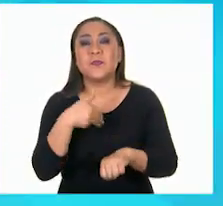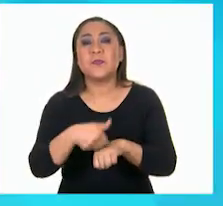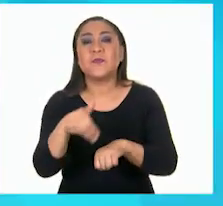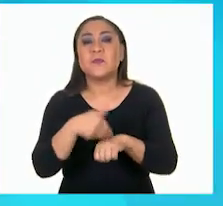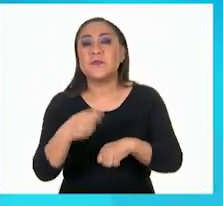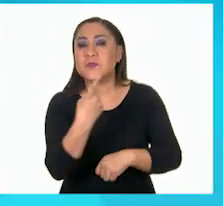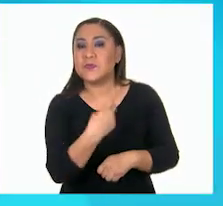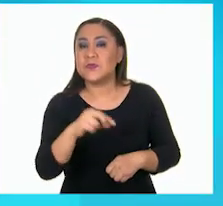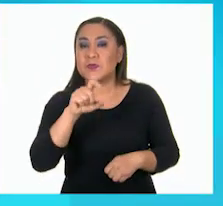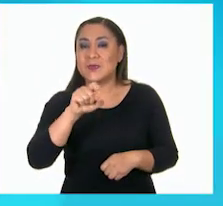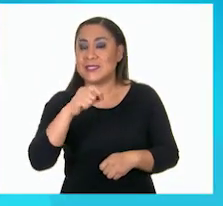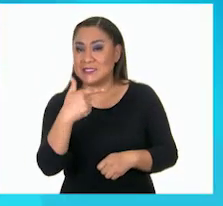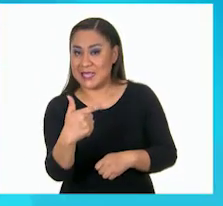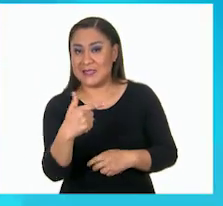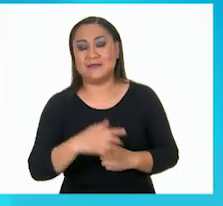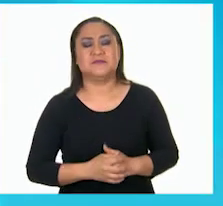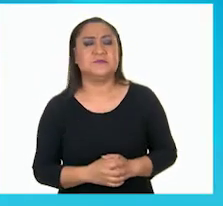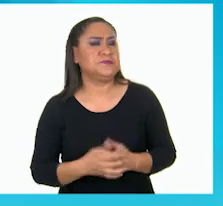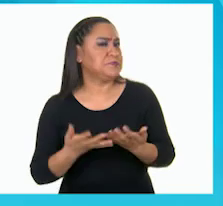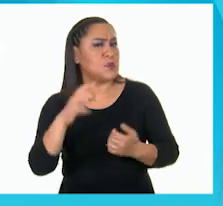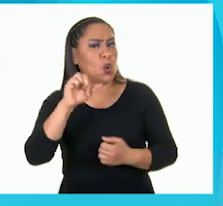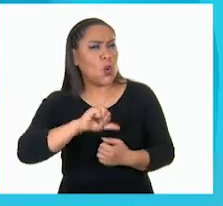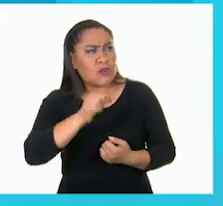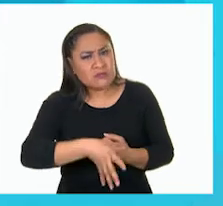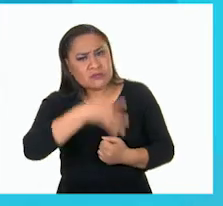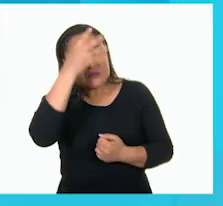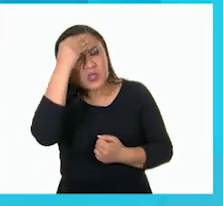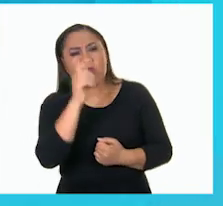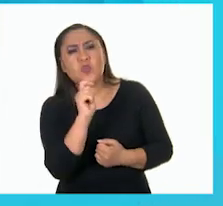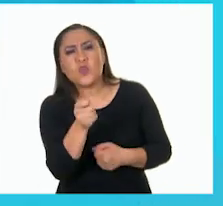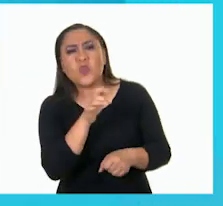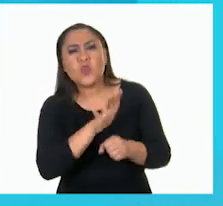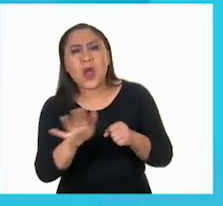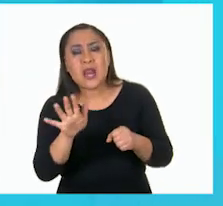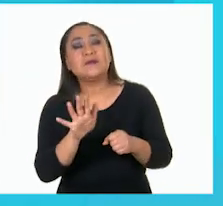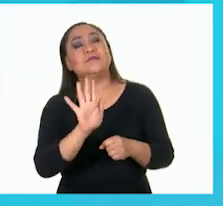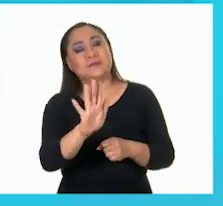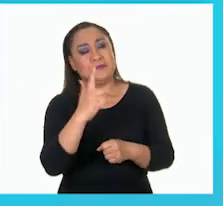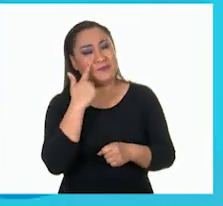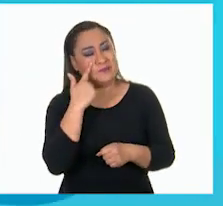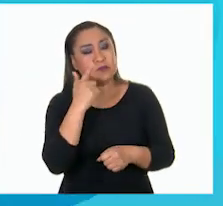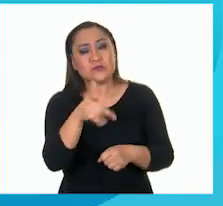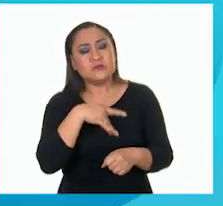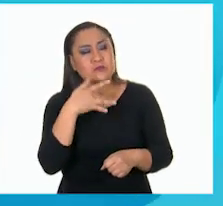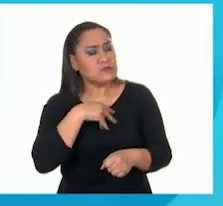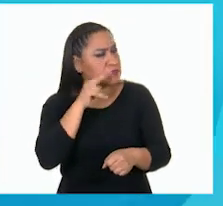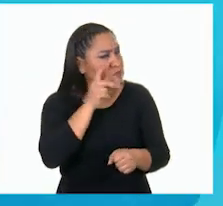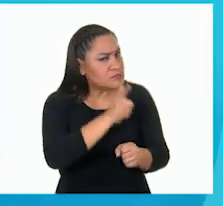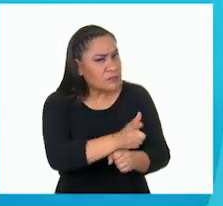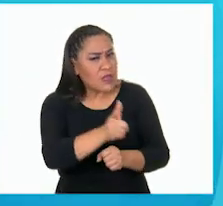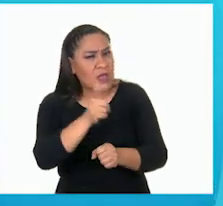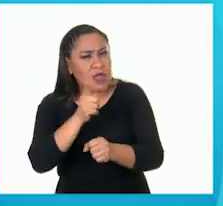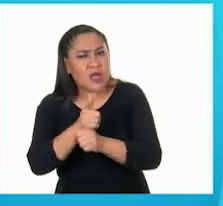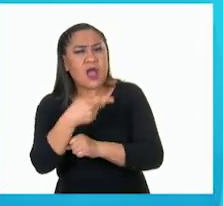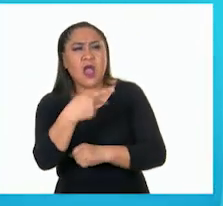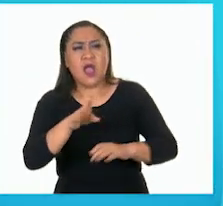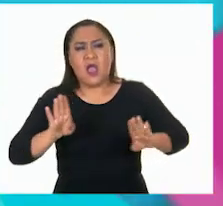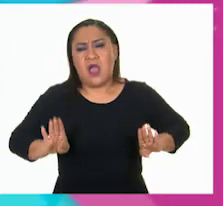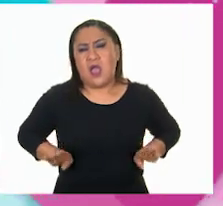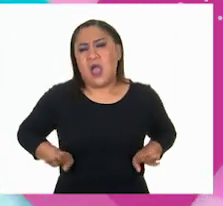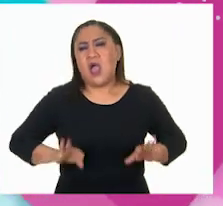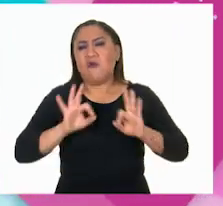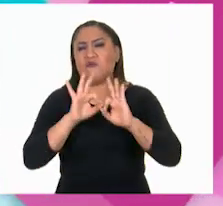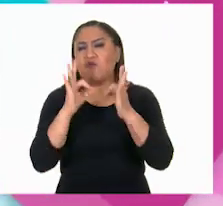127. ¿Qué van a aprender, niñas y niños? Bueno, van a aprender a reconocer características geométricas